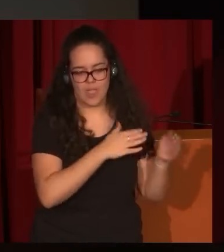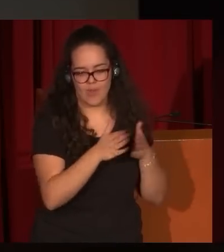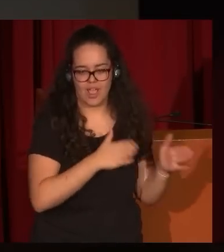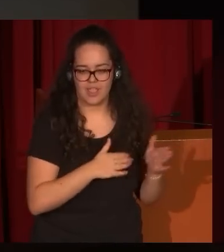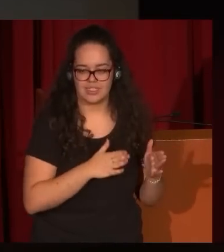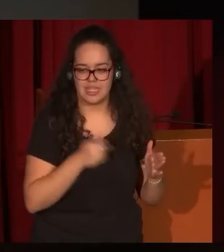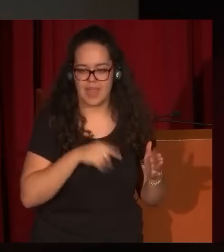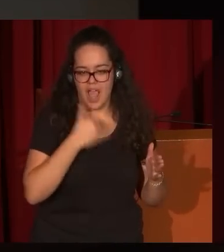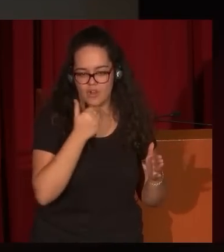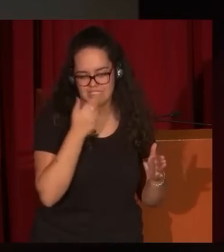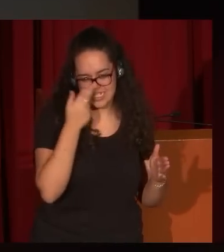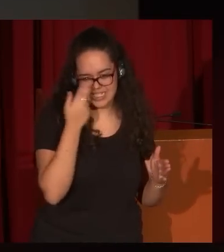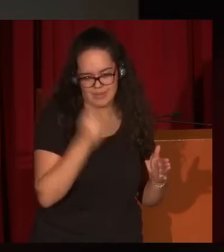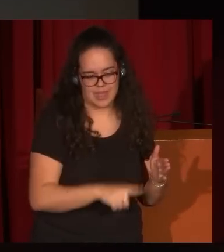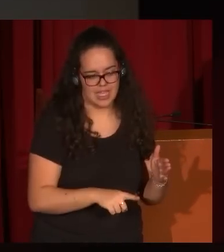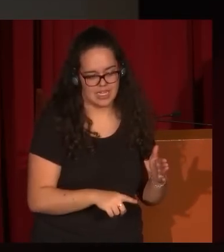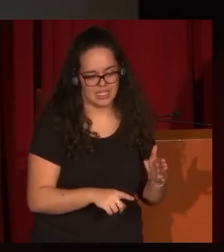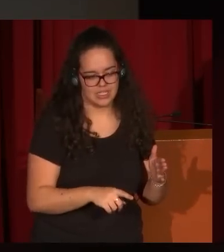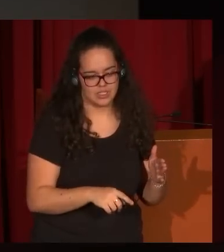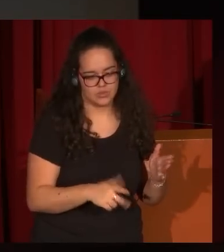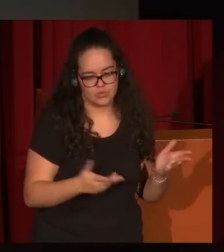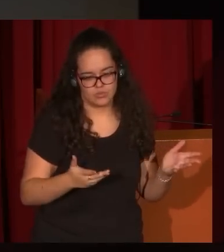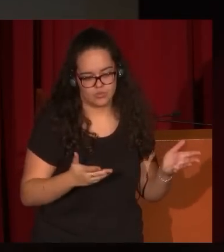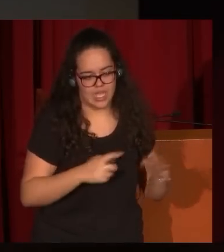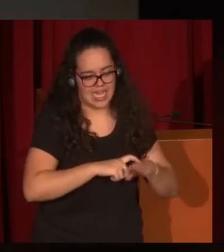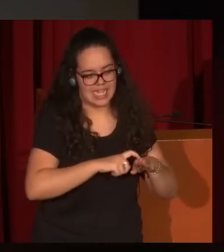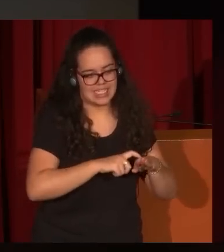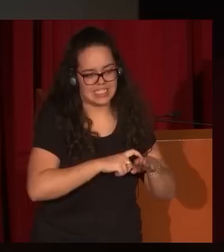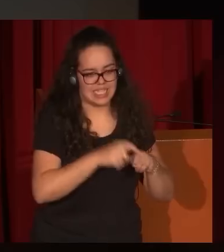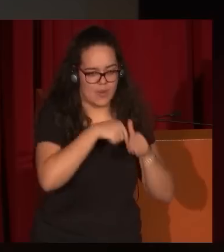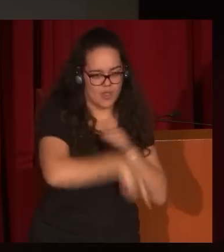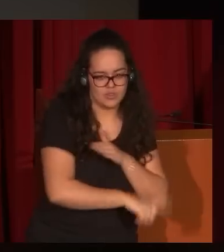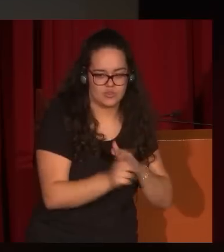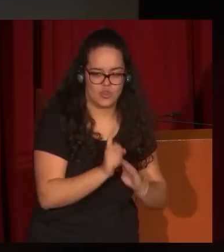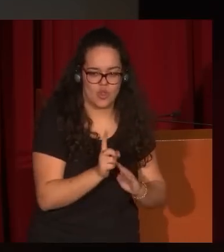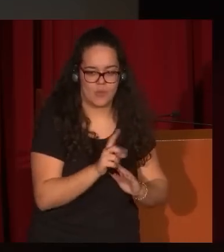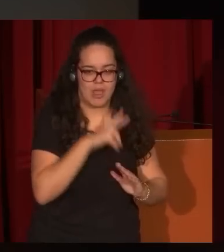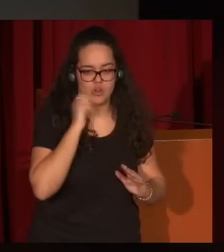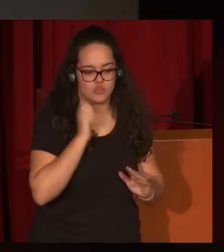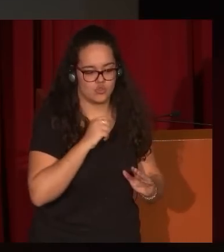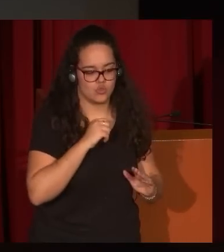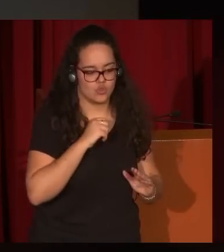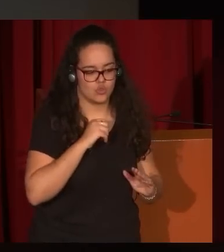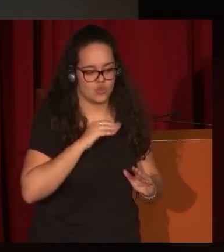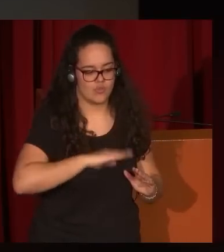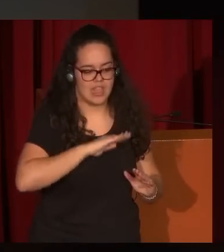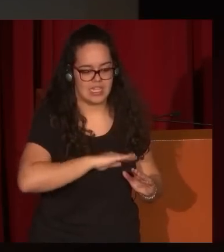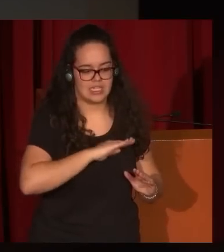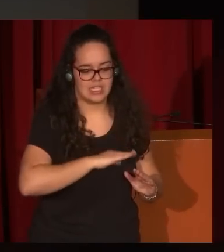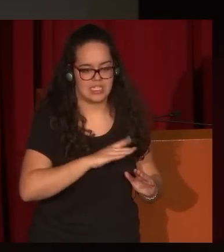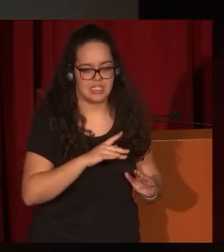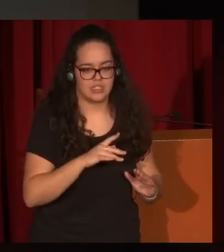muy interesante, y creo que todavía es una beta que no se ha ahondado o no se ha puesto en valor suficientemente de la obra de Eugenio Lucas,